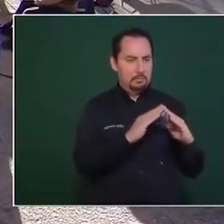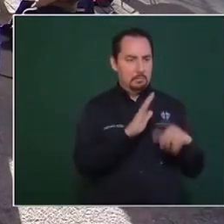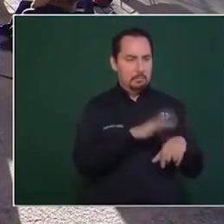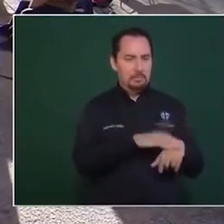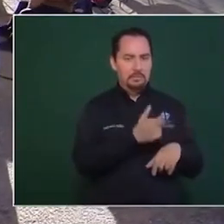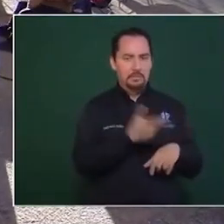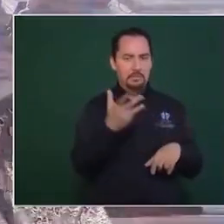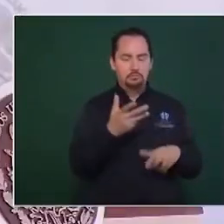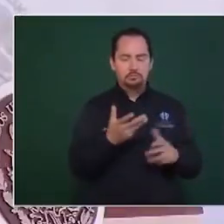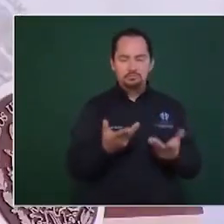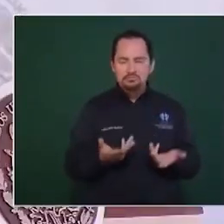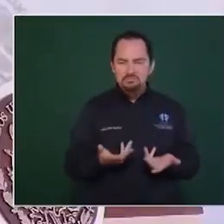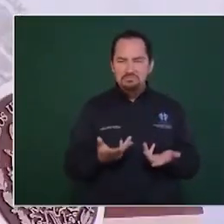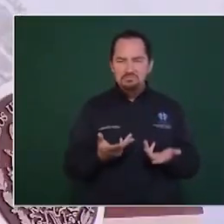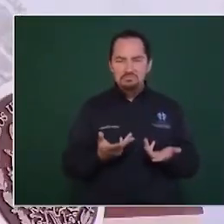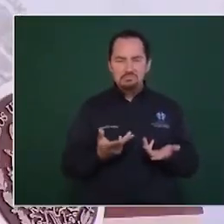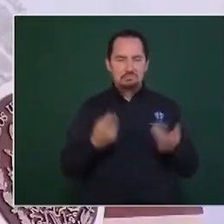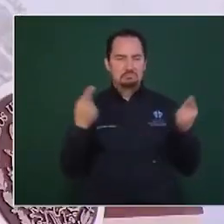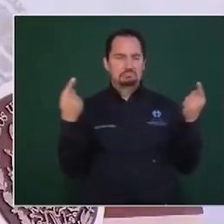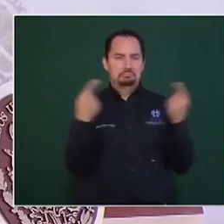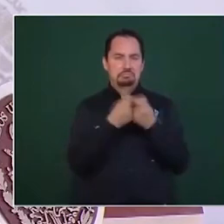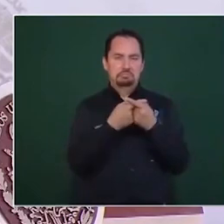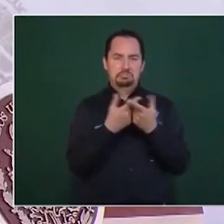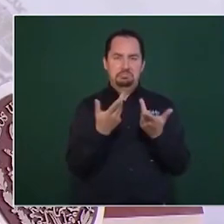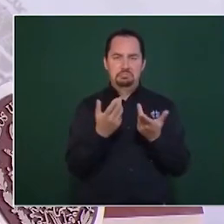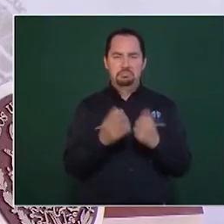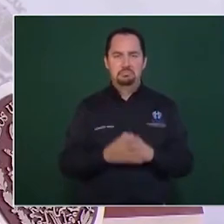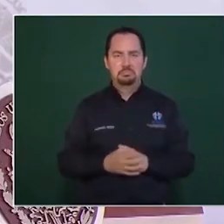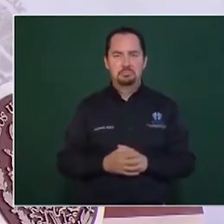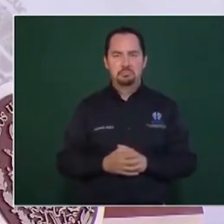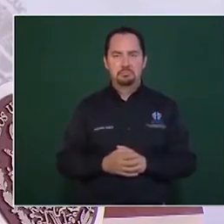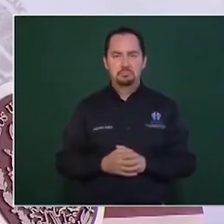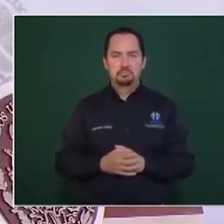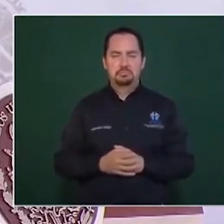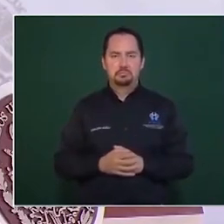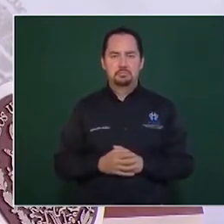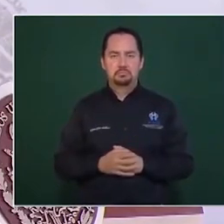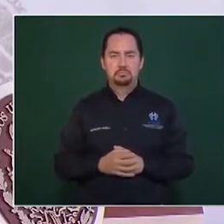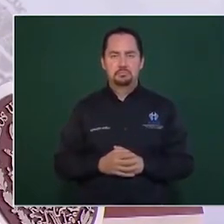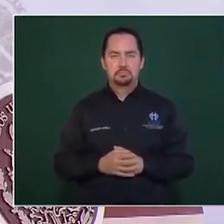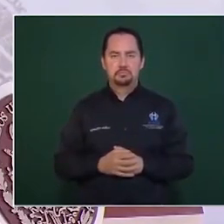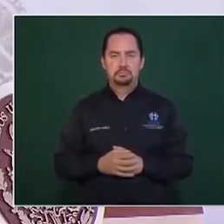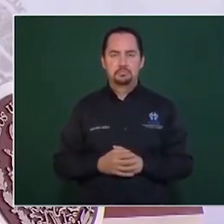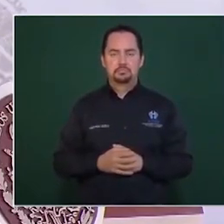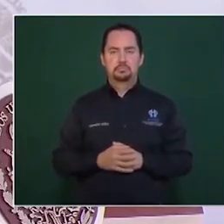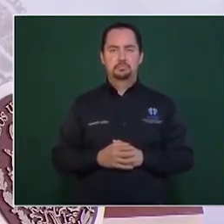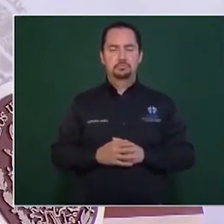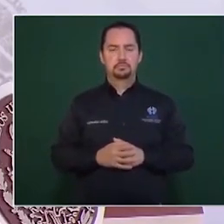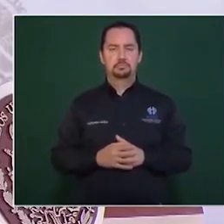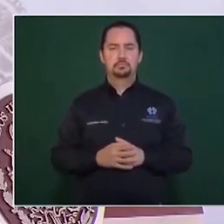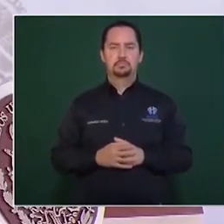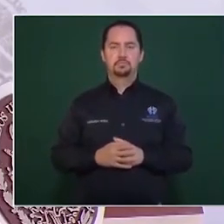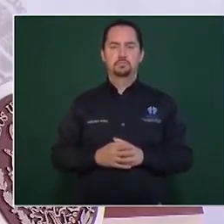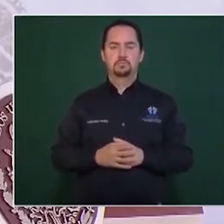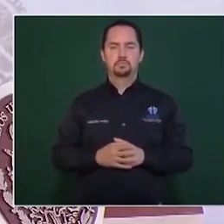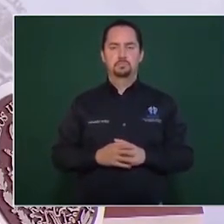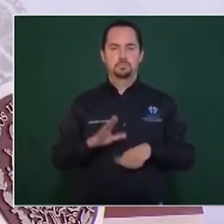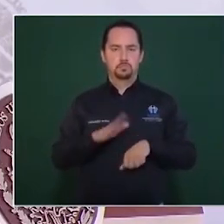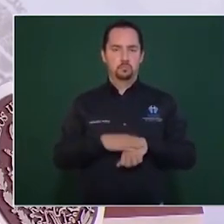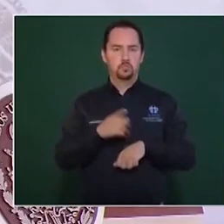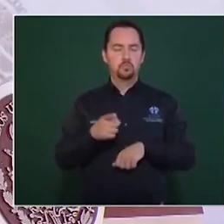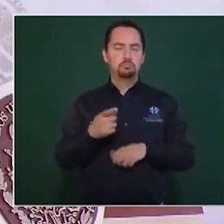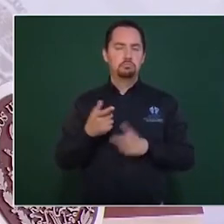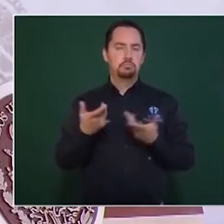un consumidor de clase